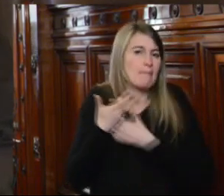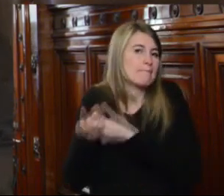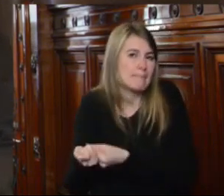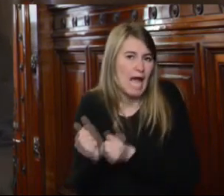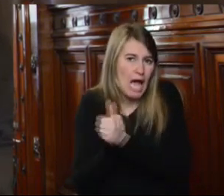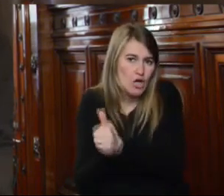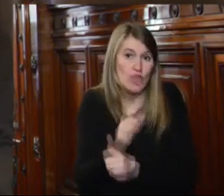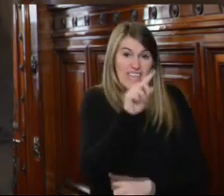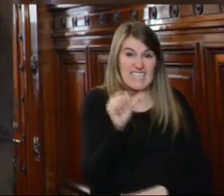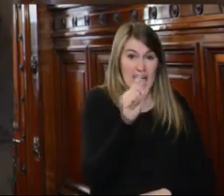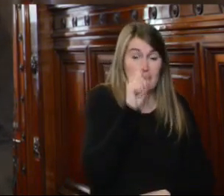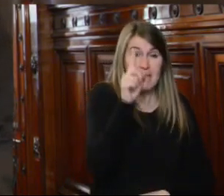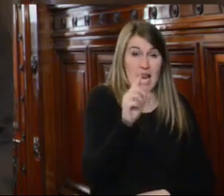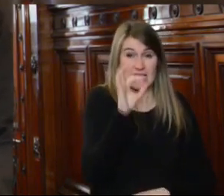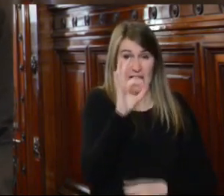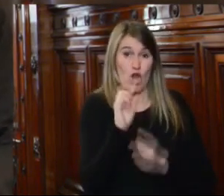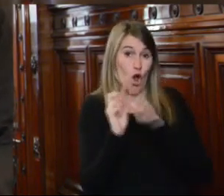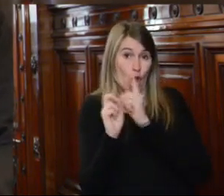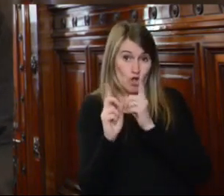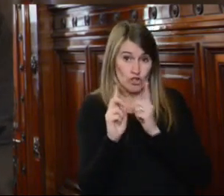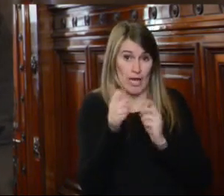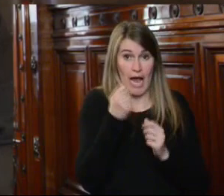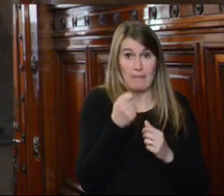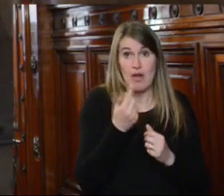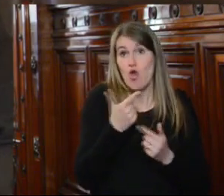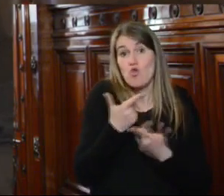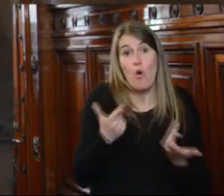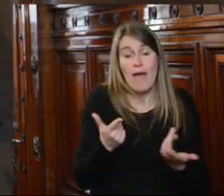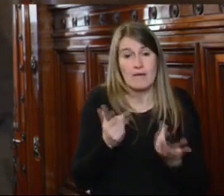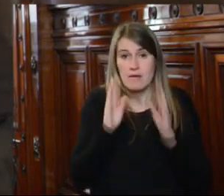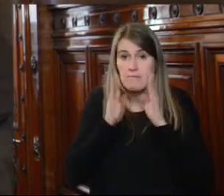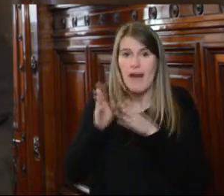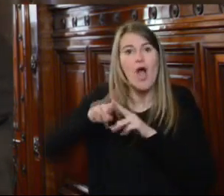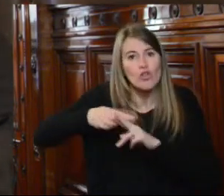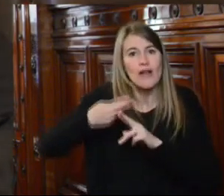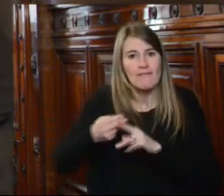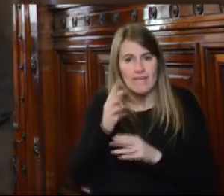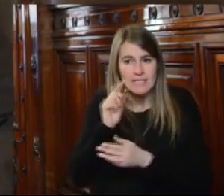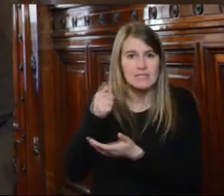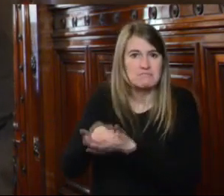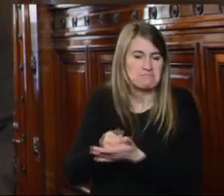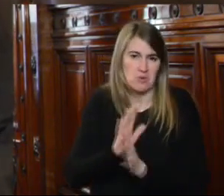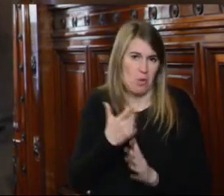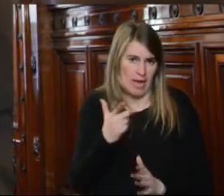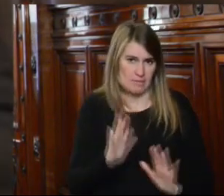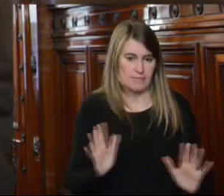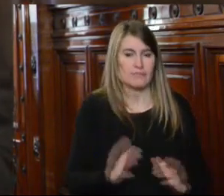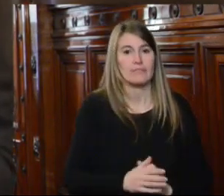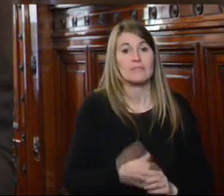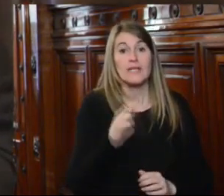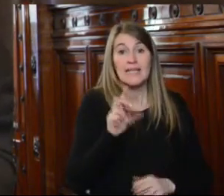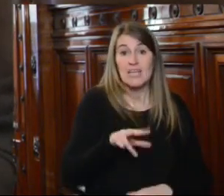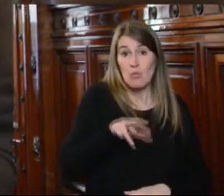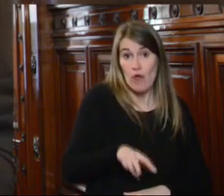marco de la Ley 16.011 que es la ley que regula el amparo no admita recurso de casación y los tribunales que intervinieron